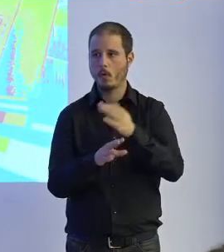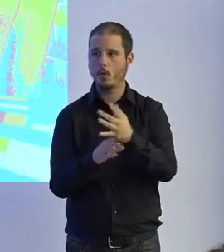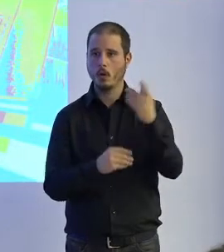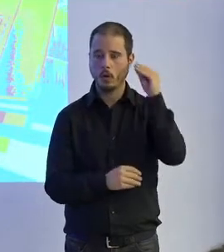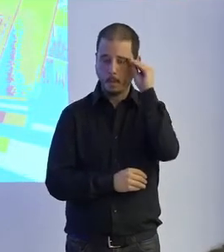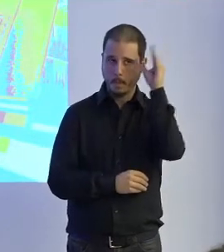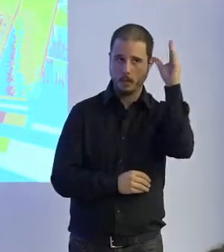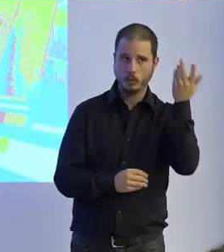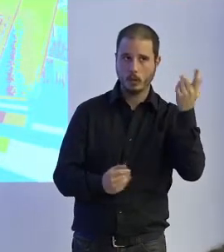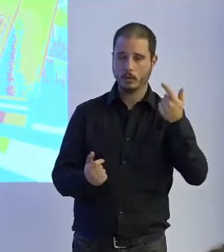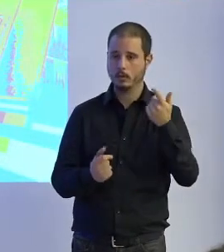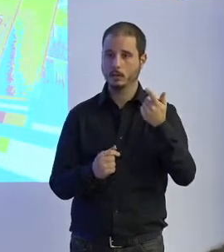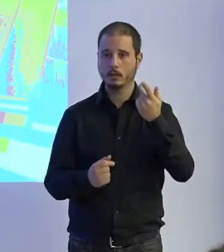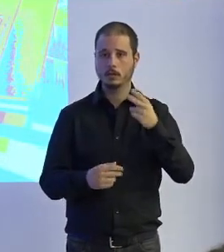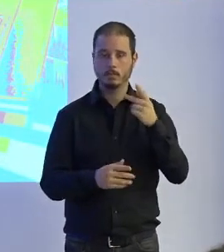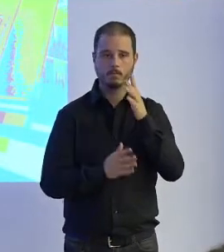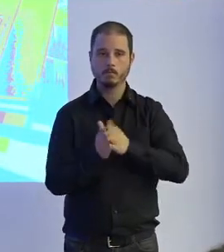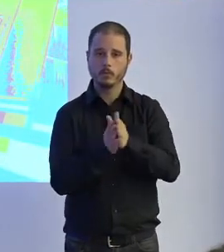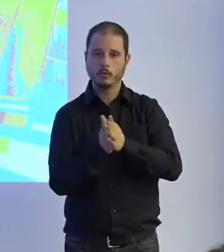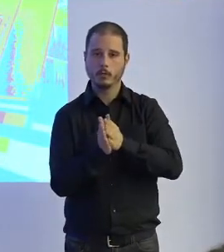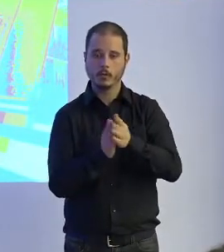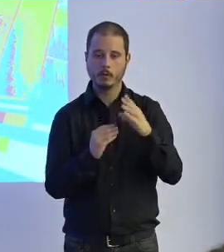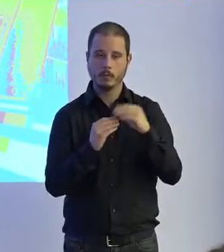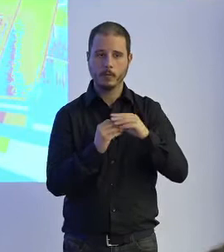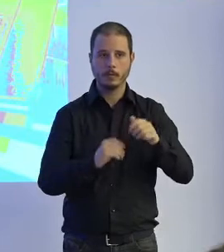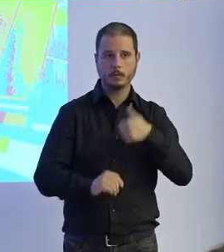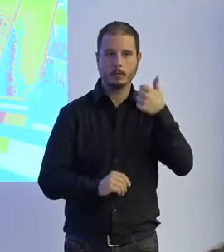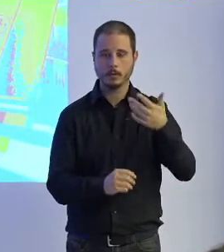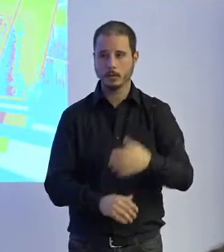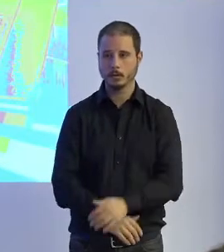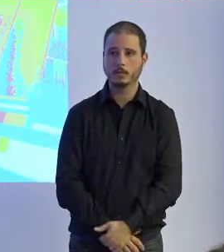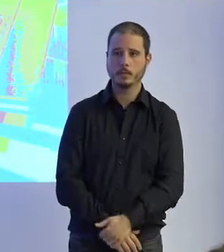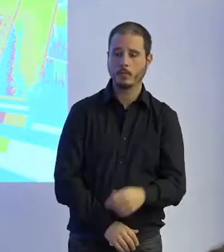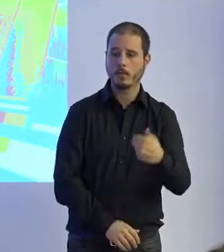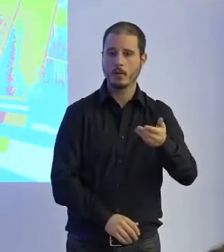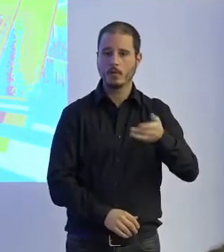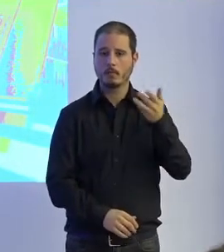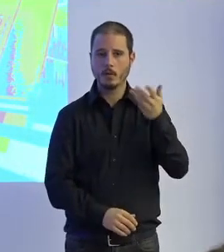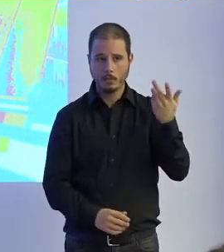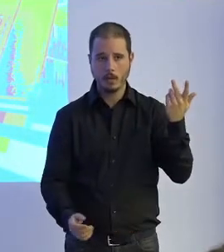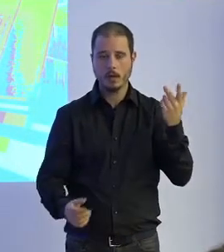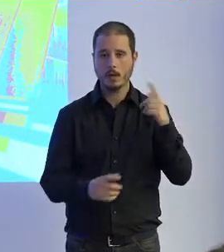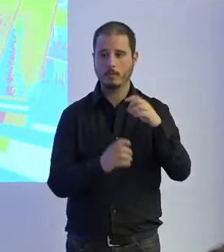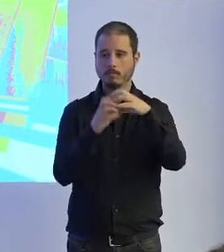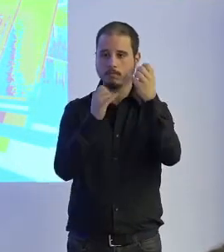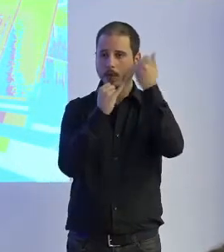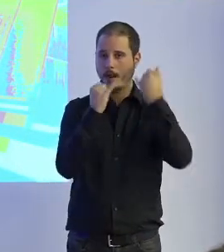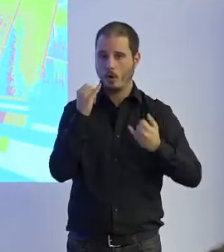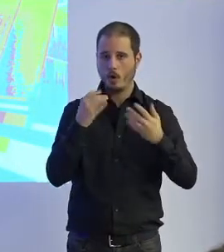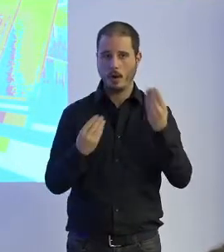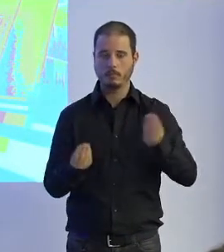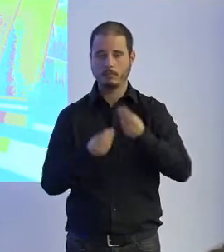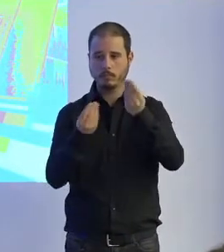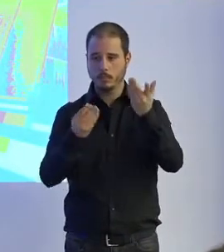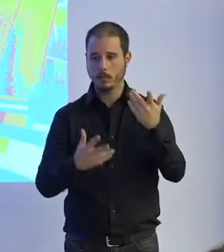de los pacientes este factor es clave en el proceso de reorganización neuronal necesario para readquirir las capacidades